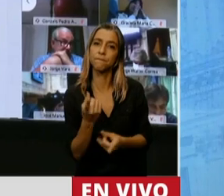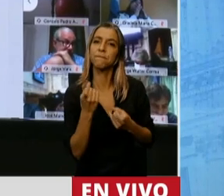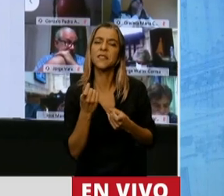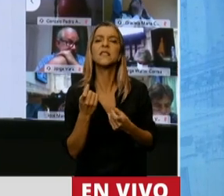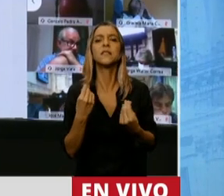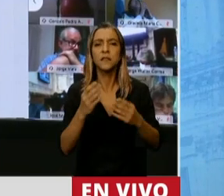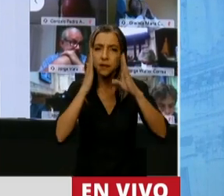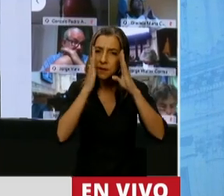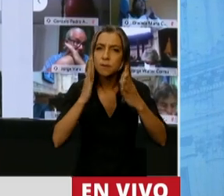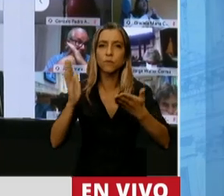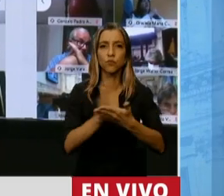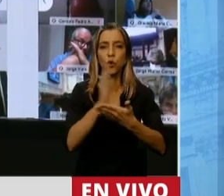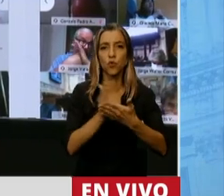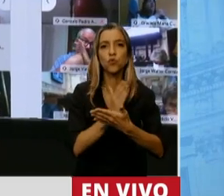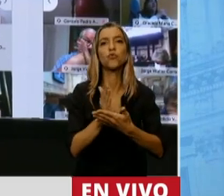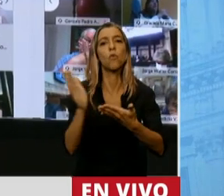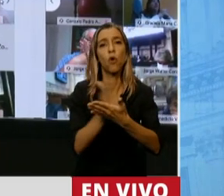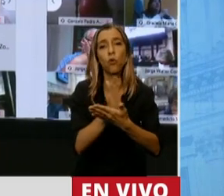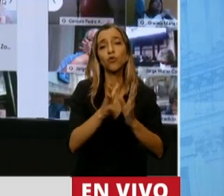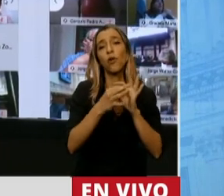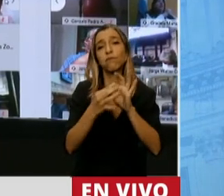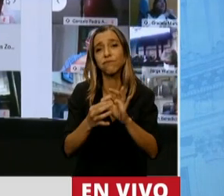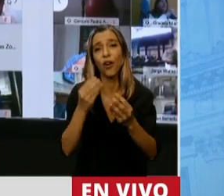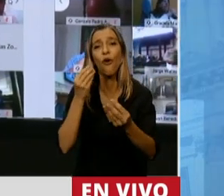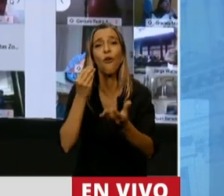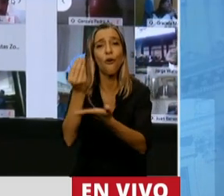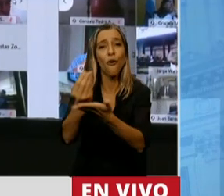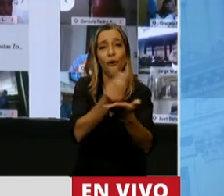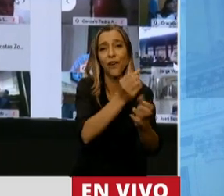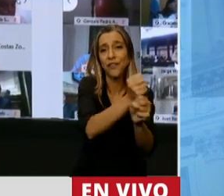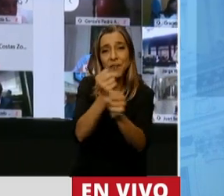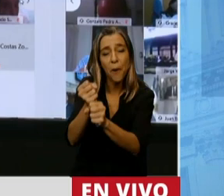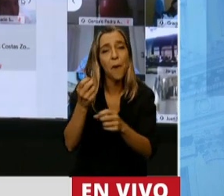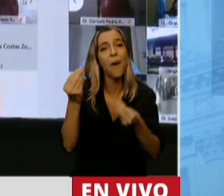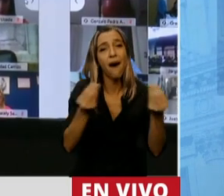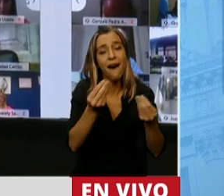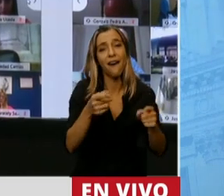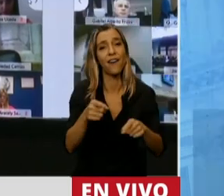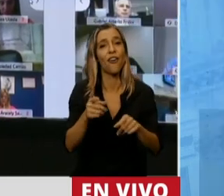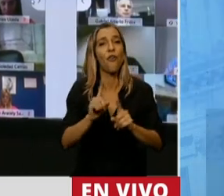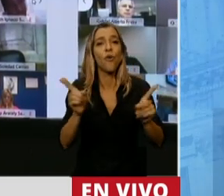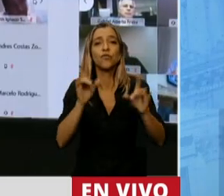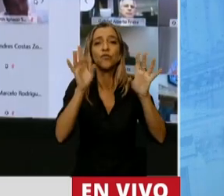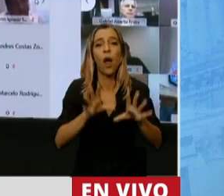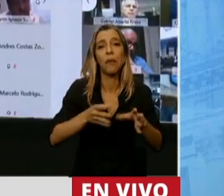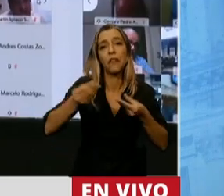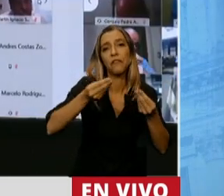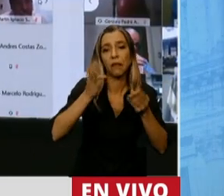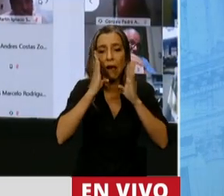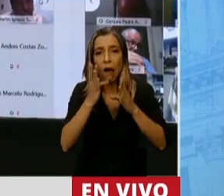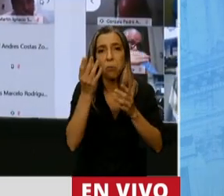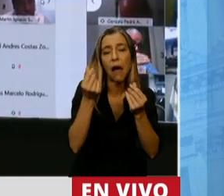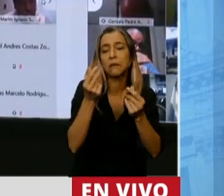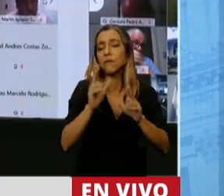producción, está pensando en trabajo y no está pensando en la renta financiera, que fue lo que nos propusieron, fueron lo que votaron